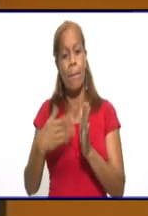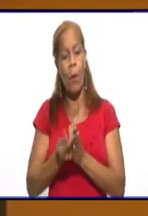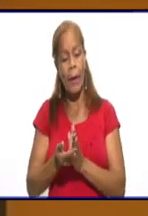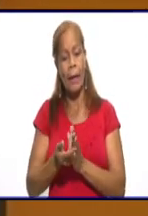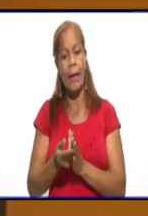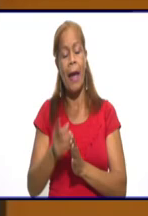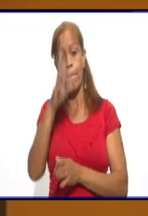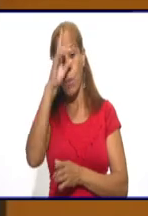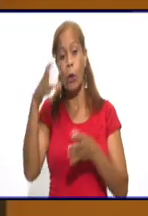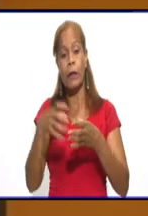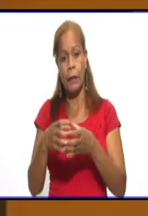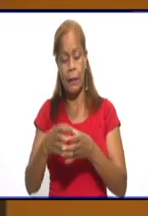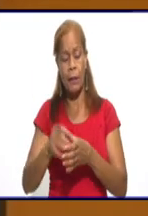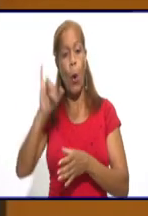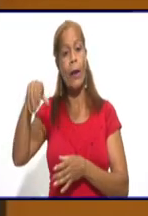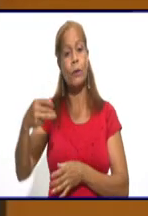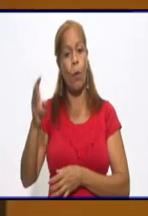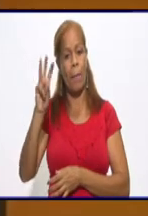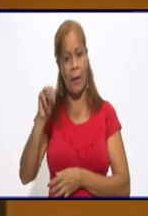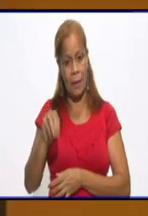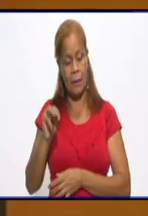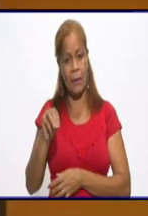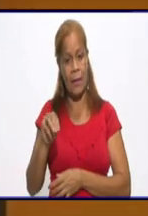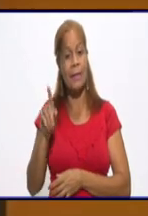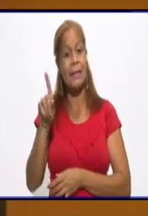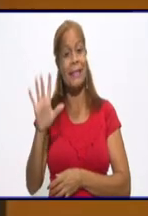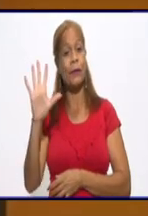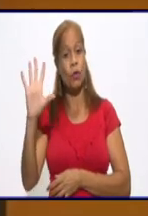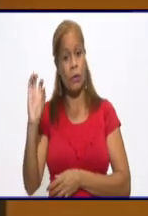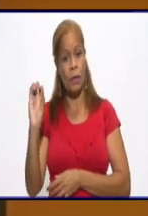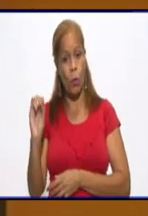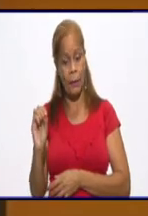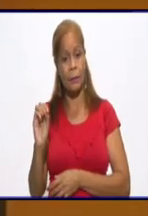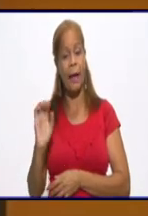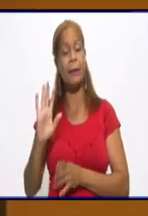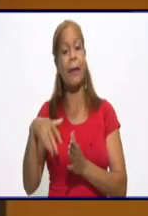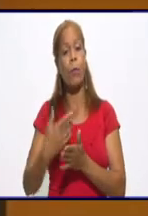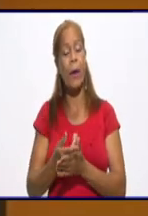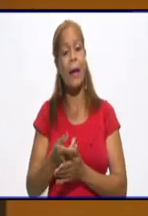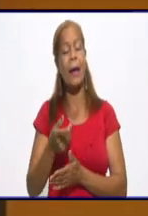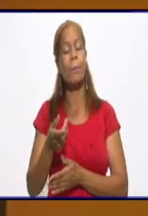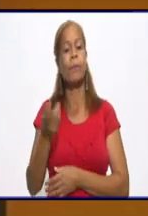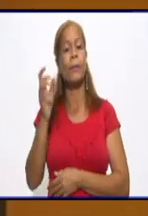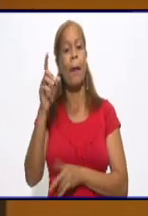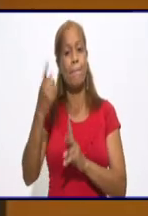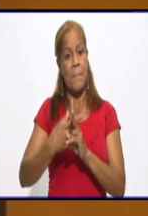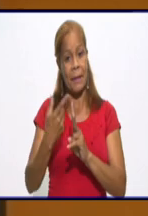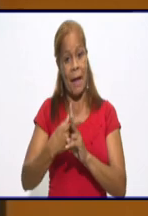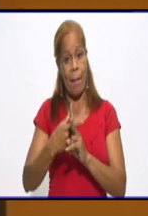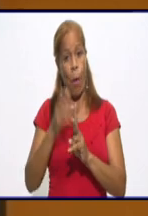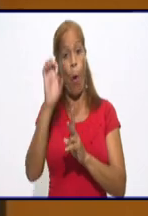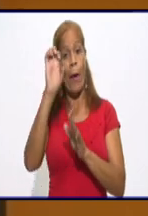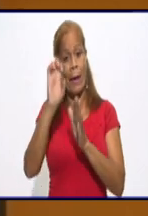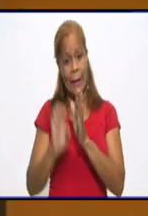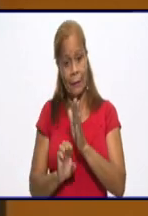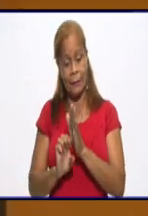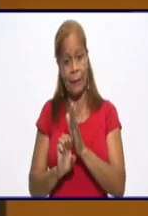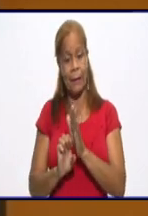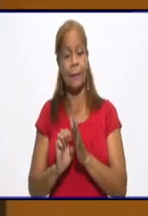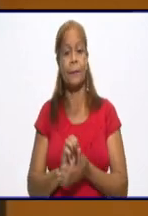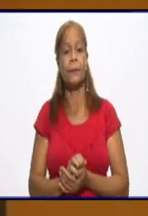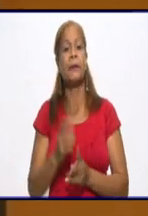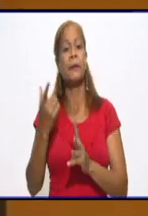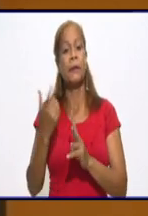con 91 casos y tasas de 150. Luego viene el Bayamo este con 66 confirmados en los últimos 15 días